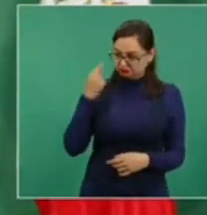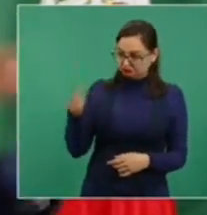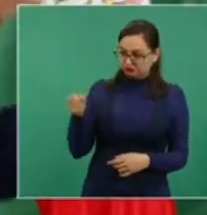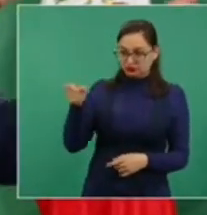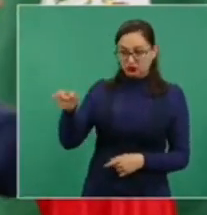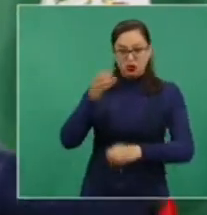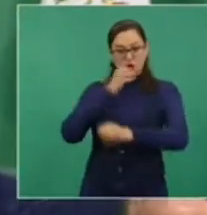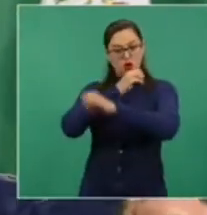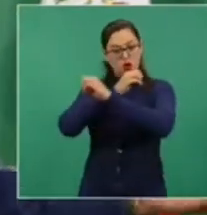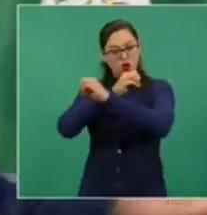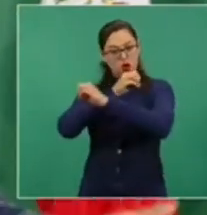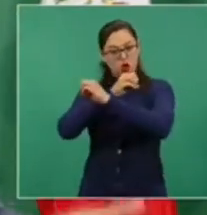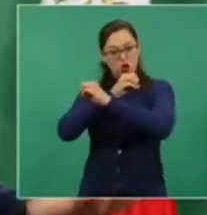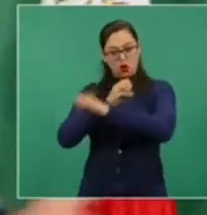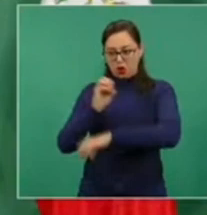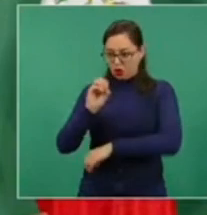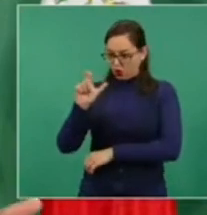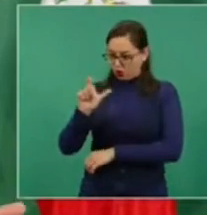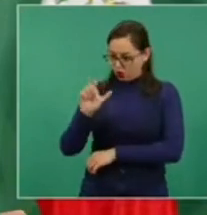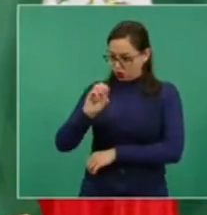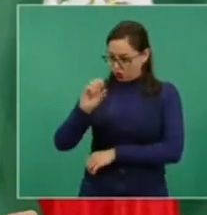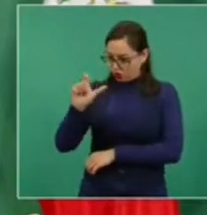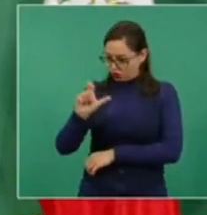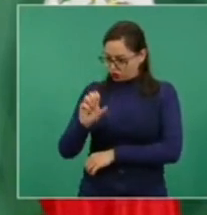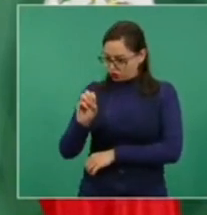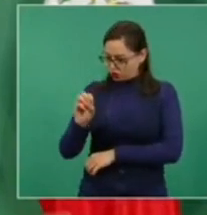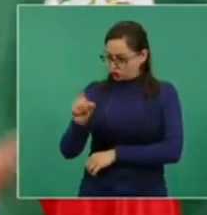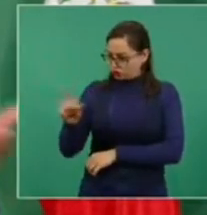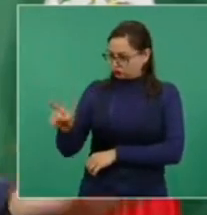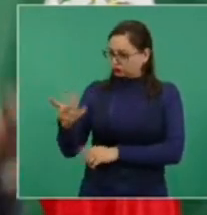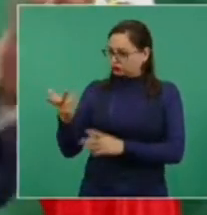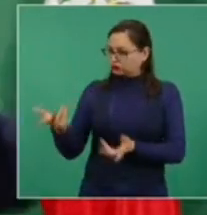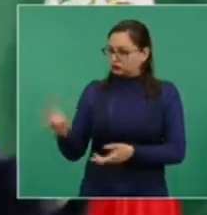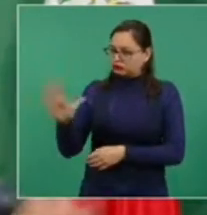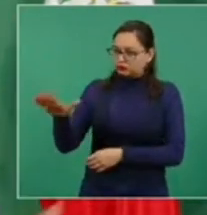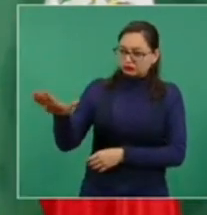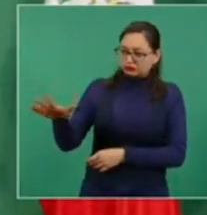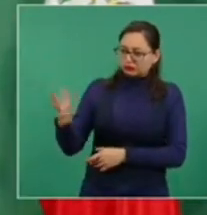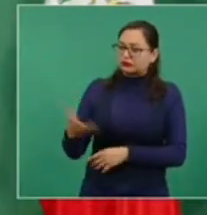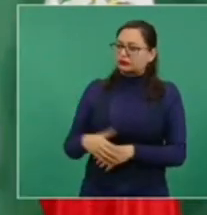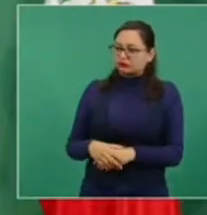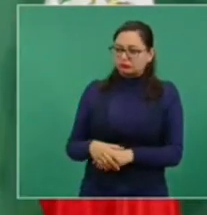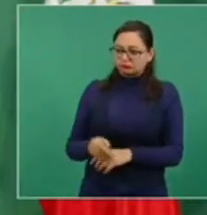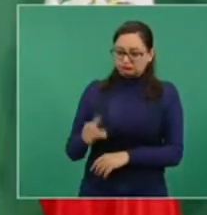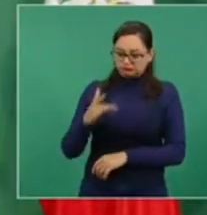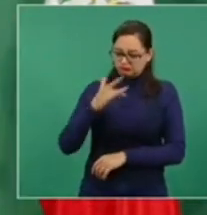no se va a poner la mano en el corazón